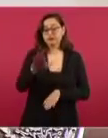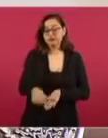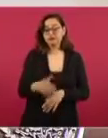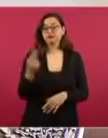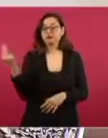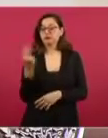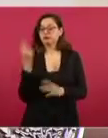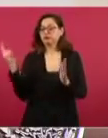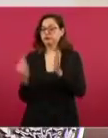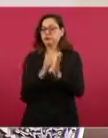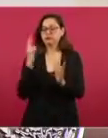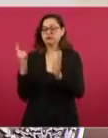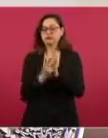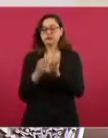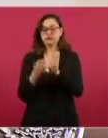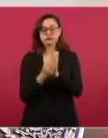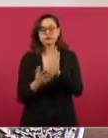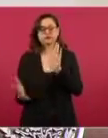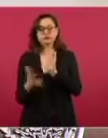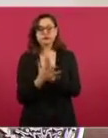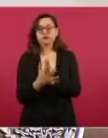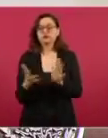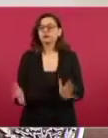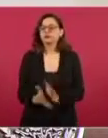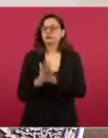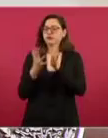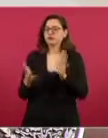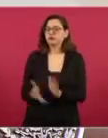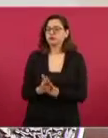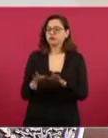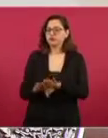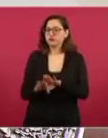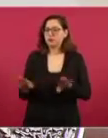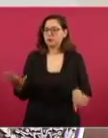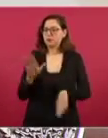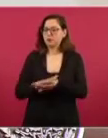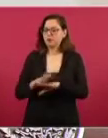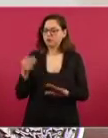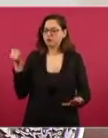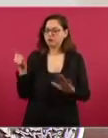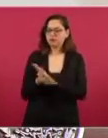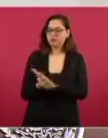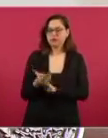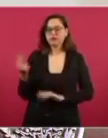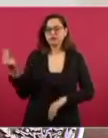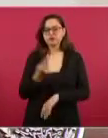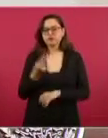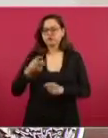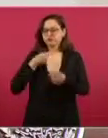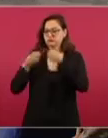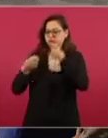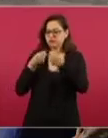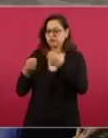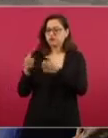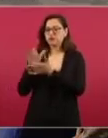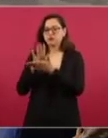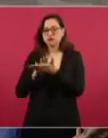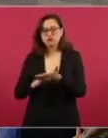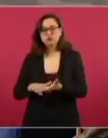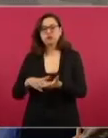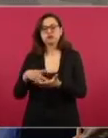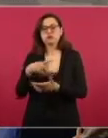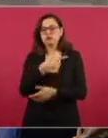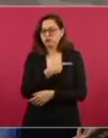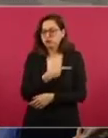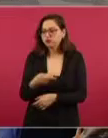Si queremos que la democracia se profundice, protejamos a la prensa, a los de abajo, a quienes van a